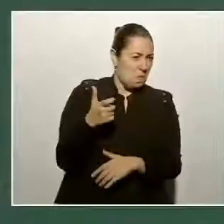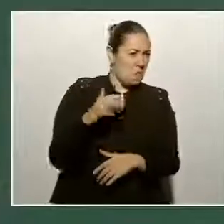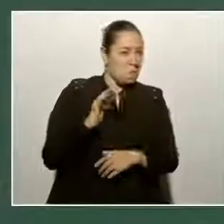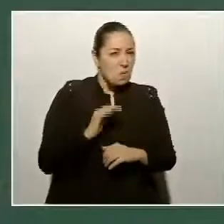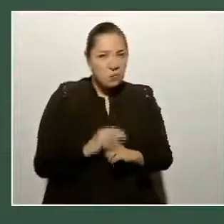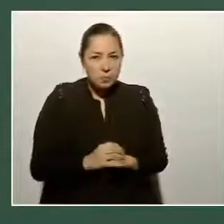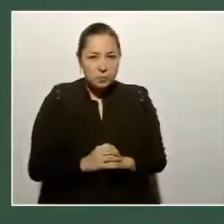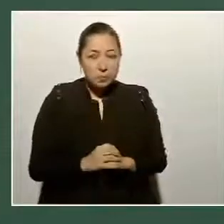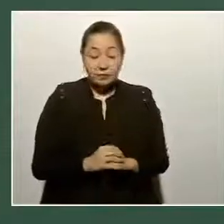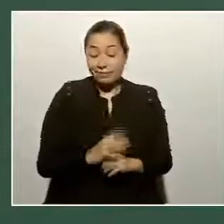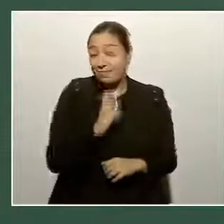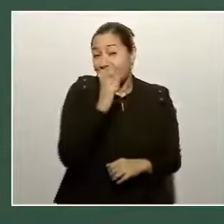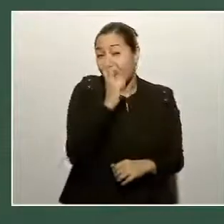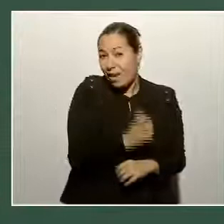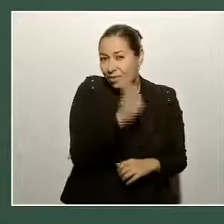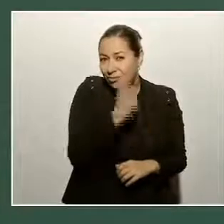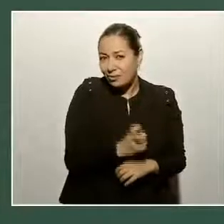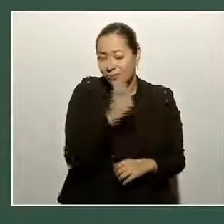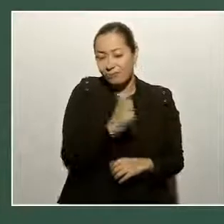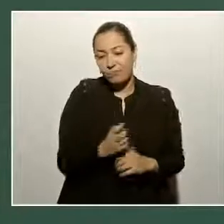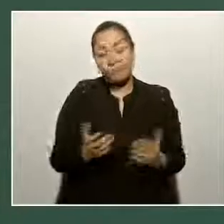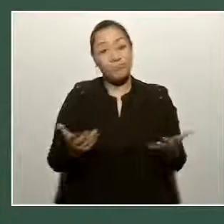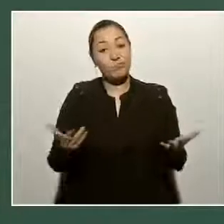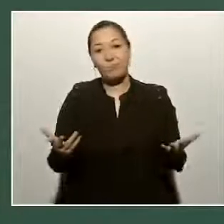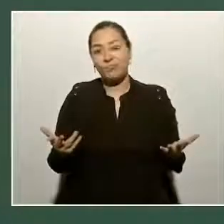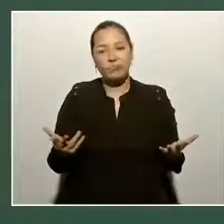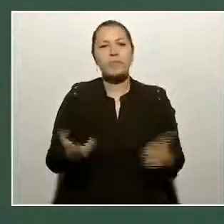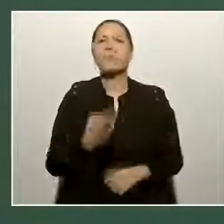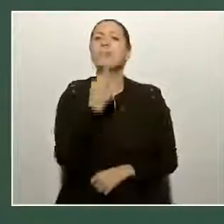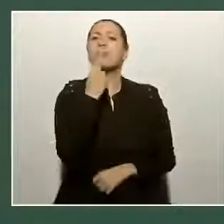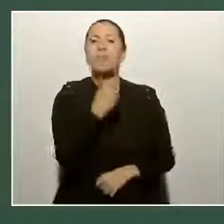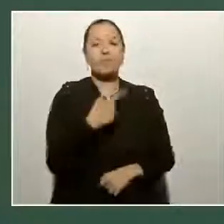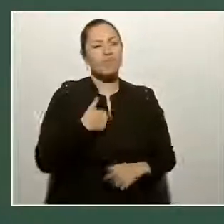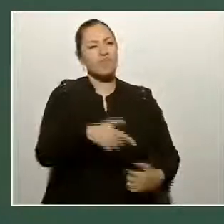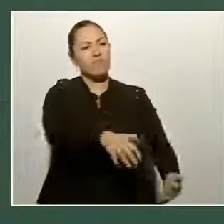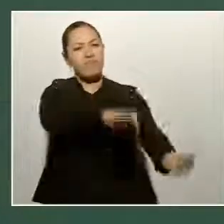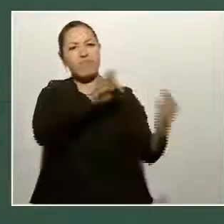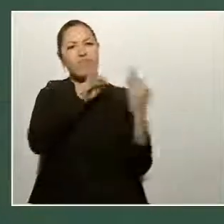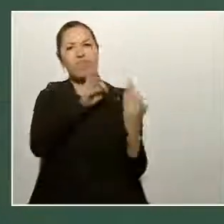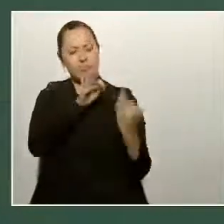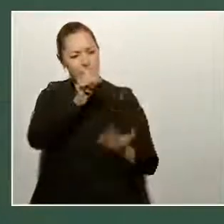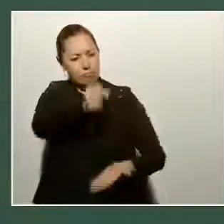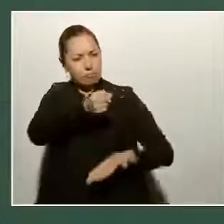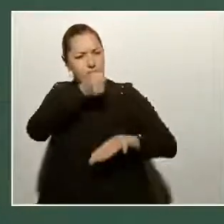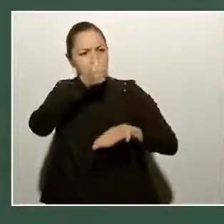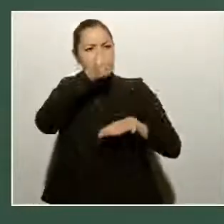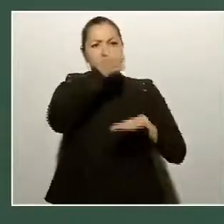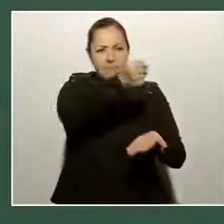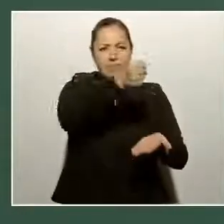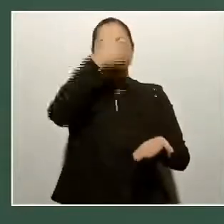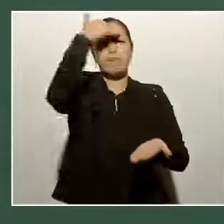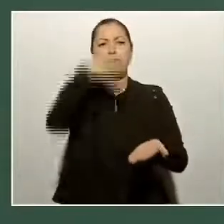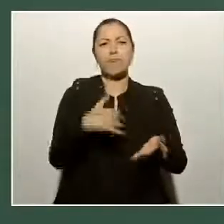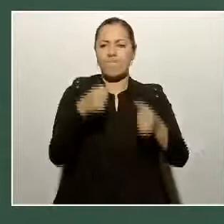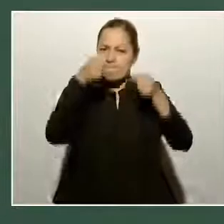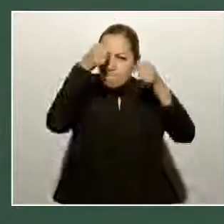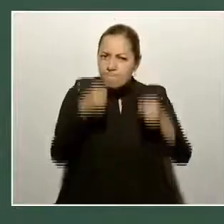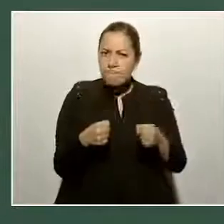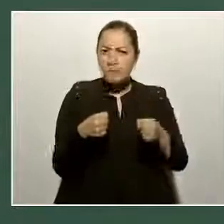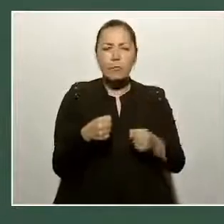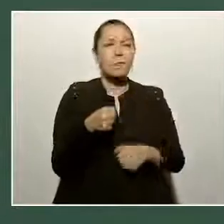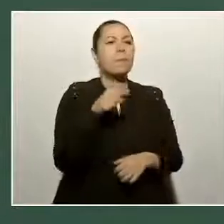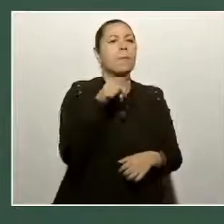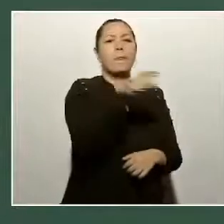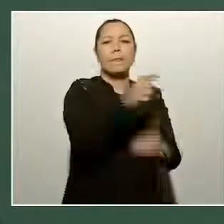De esta forma, entregando el apoyo de manera directa, sabemos de que